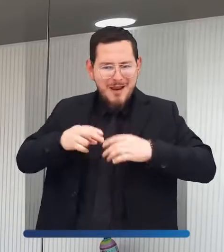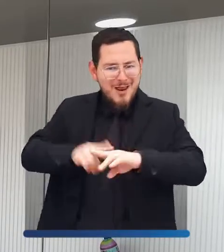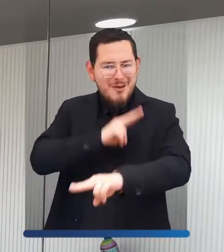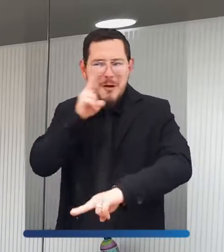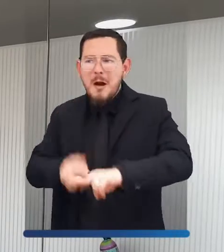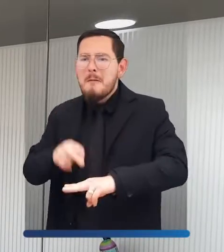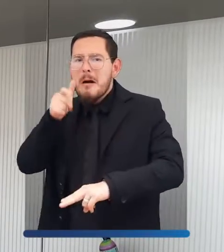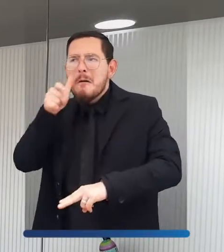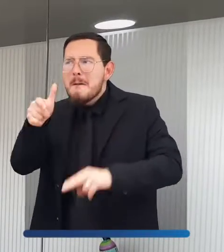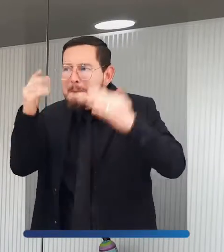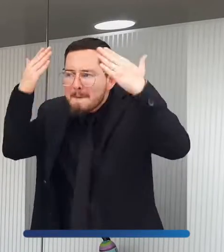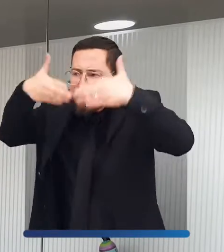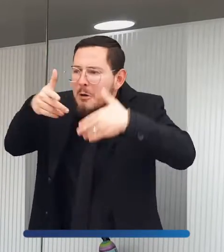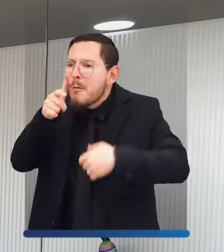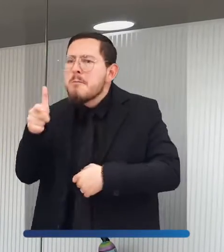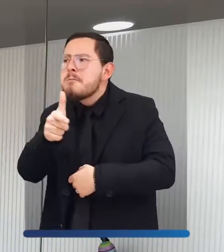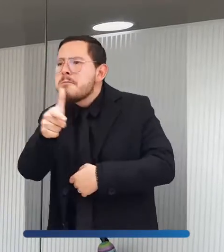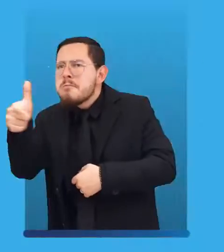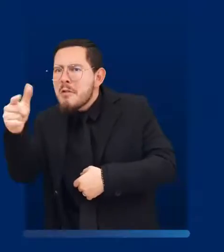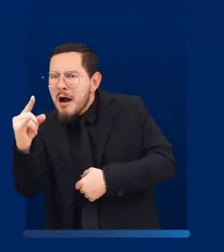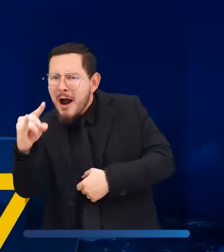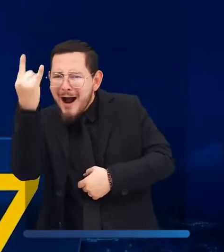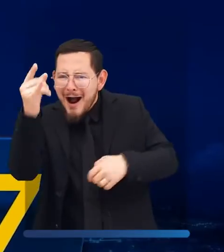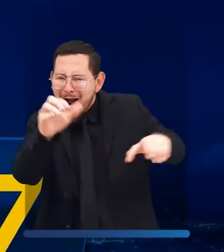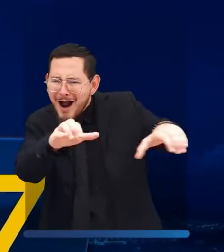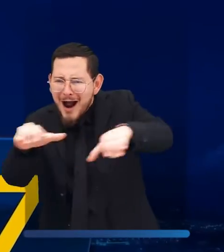actividades que se presentan en el Complejo de Mercado del Sur.